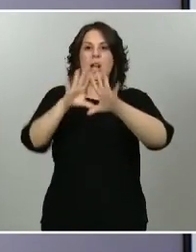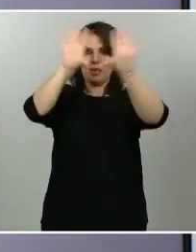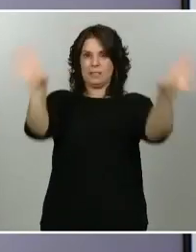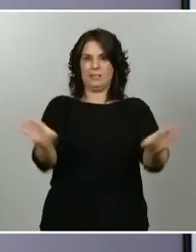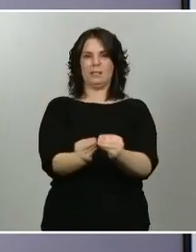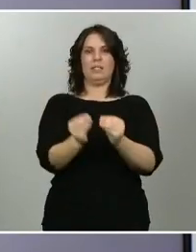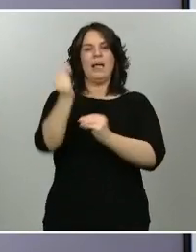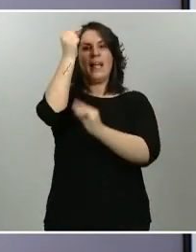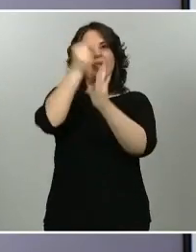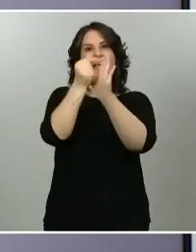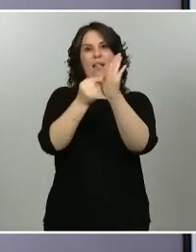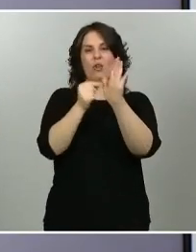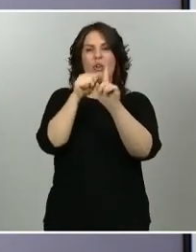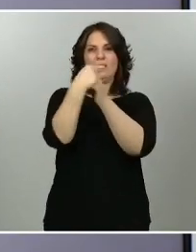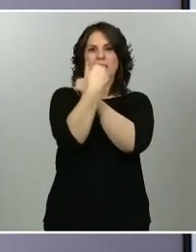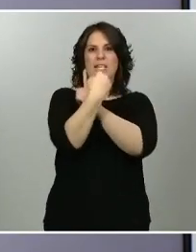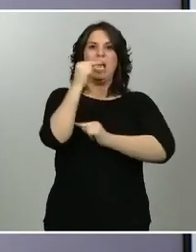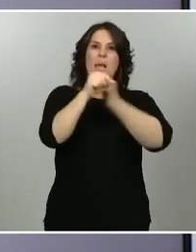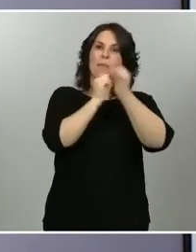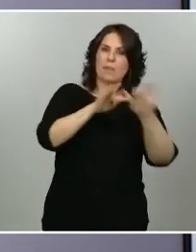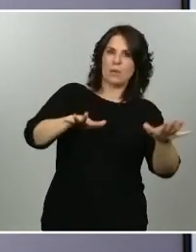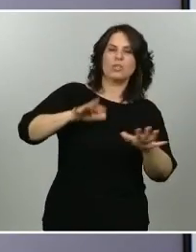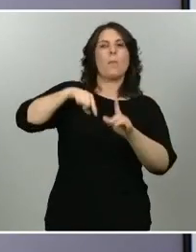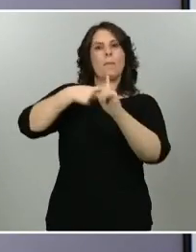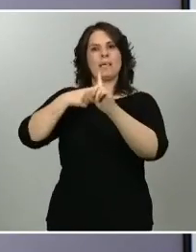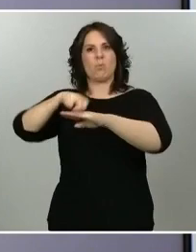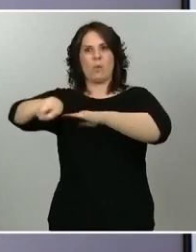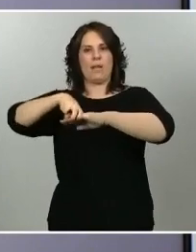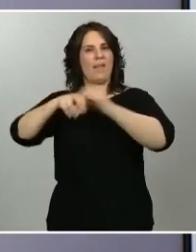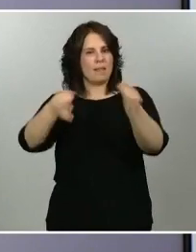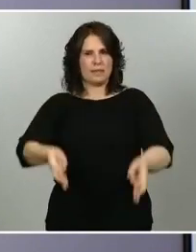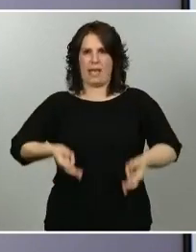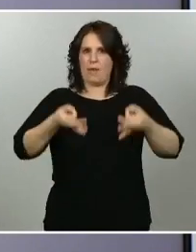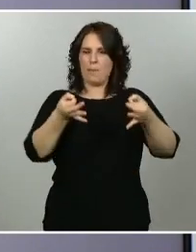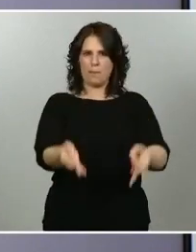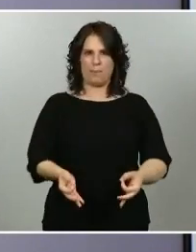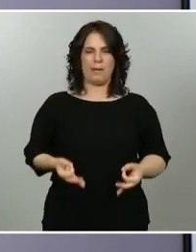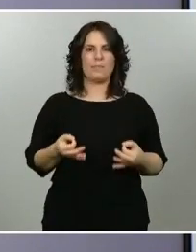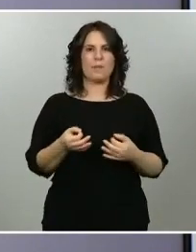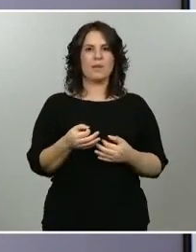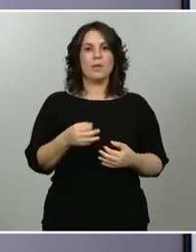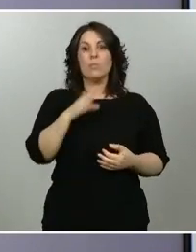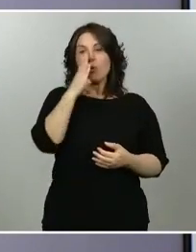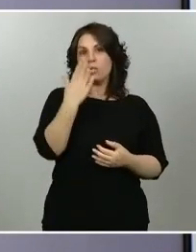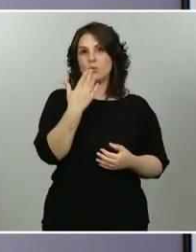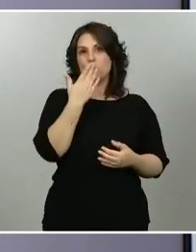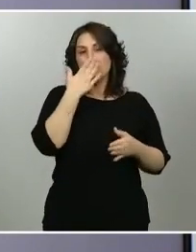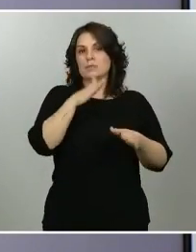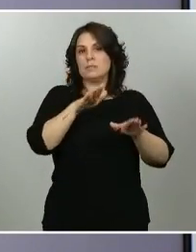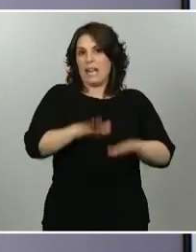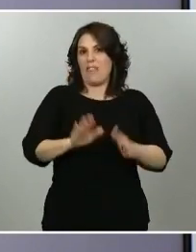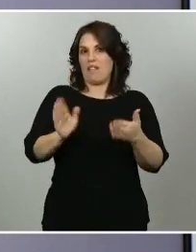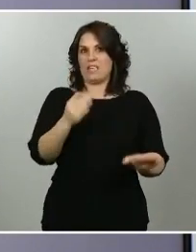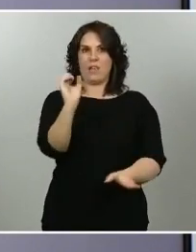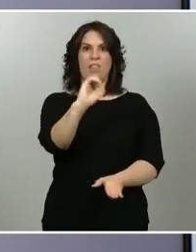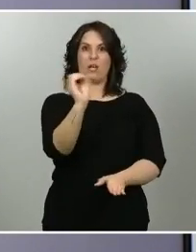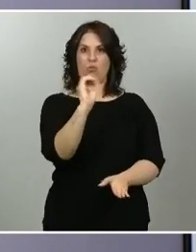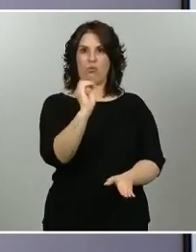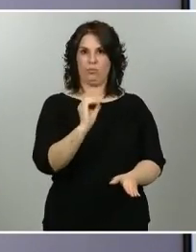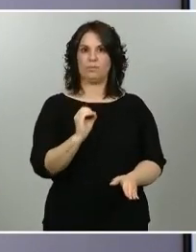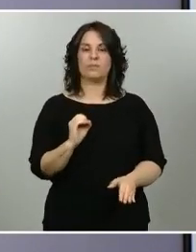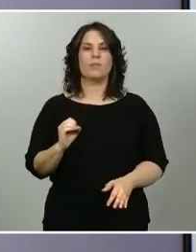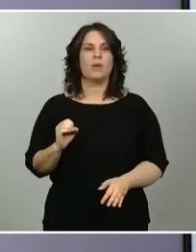y los indicadores de movilidad. Con lo cual, no han progresado en este momento, pero, como les decía, yo creo que